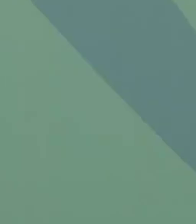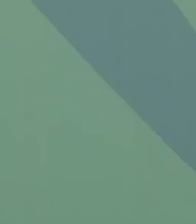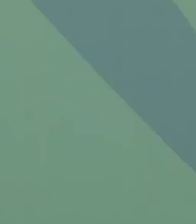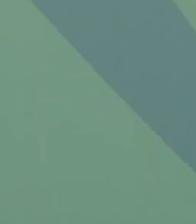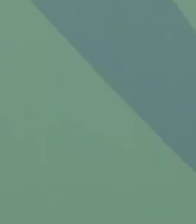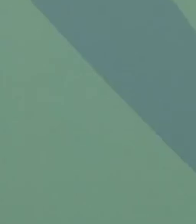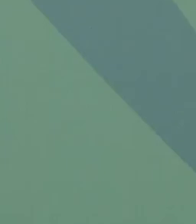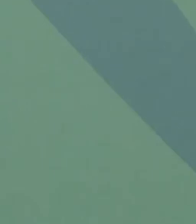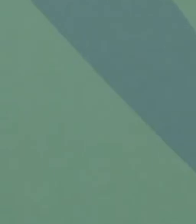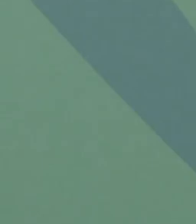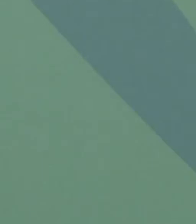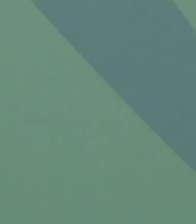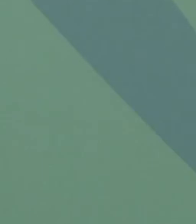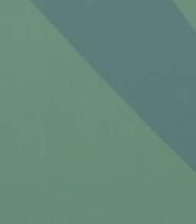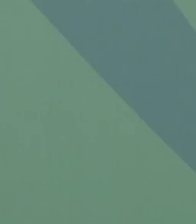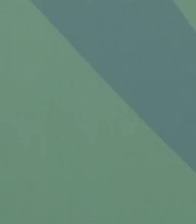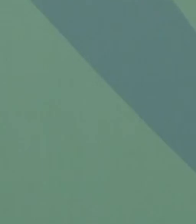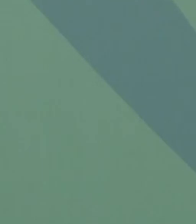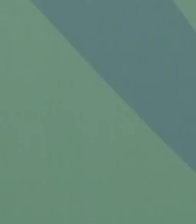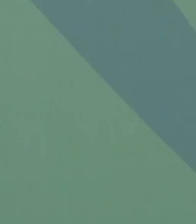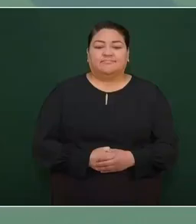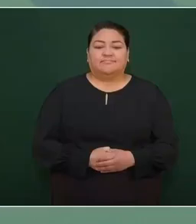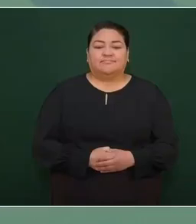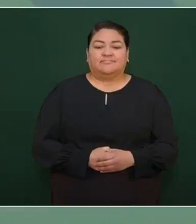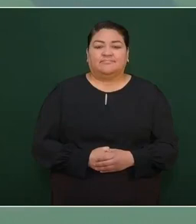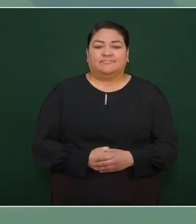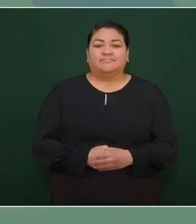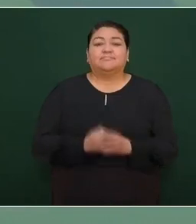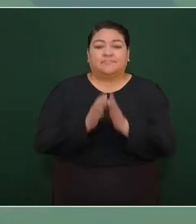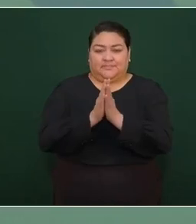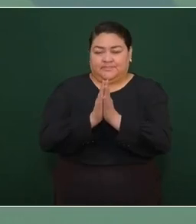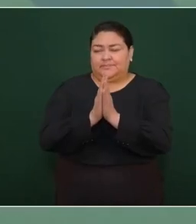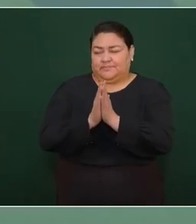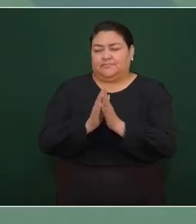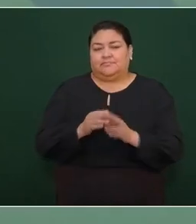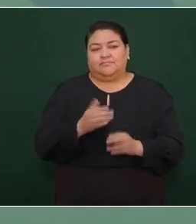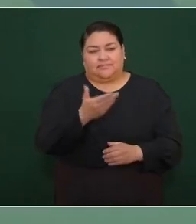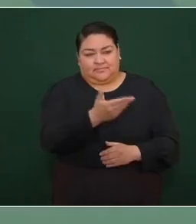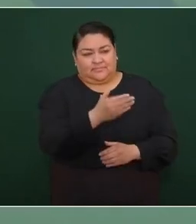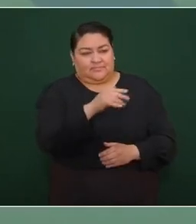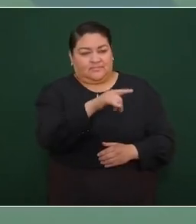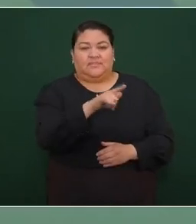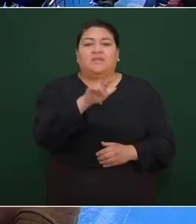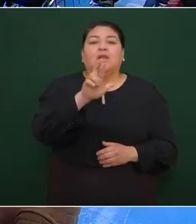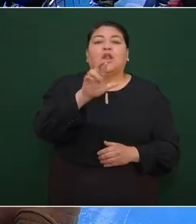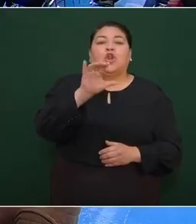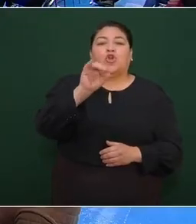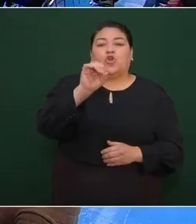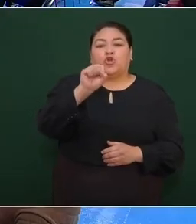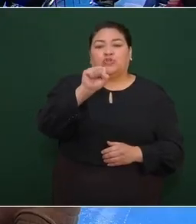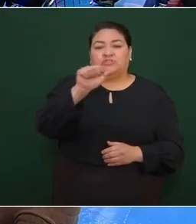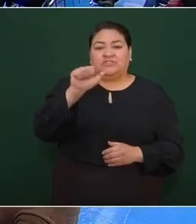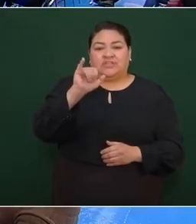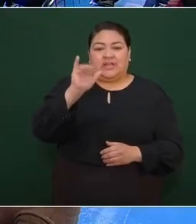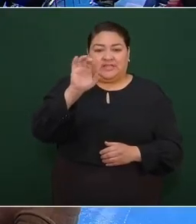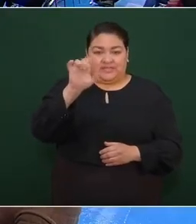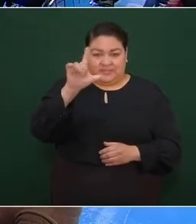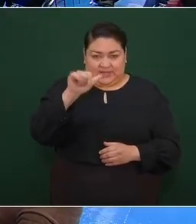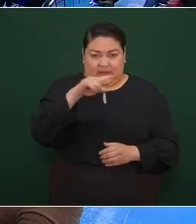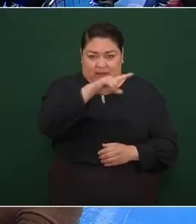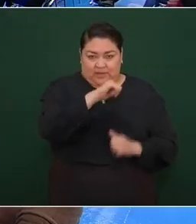interesan mucho le vamos a pedir a Rosa Isela Rodríguez que